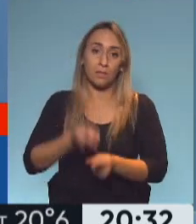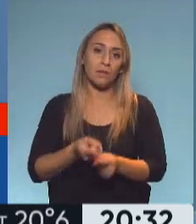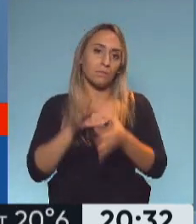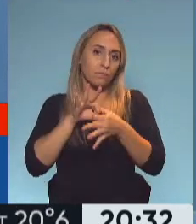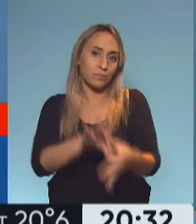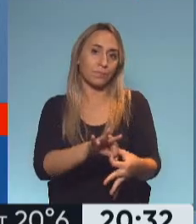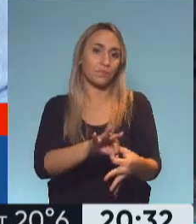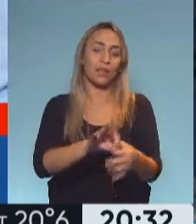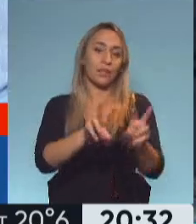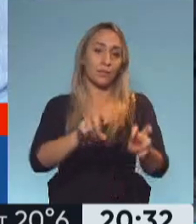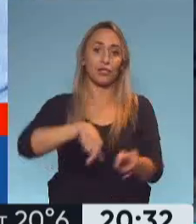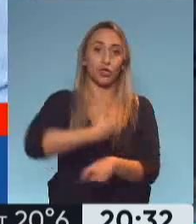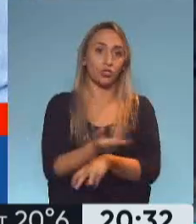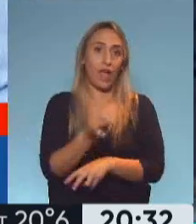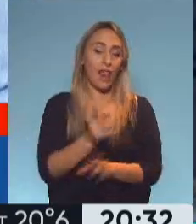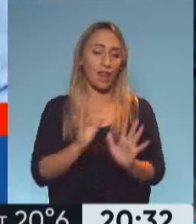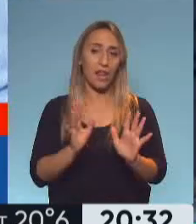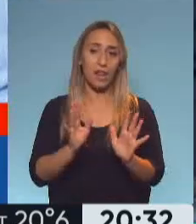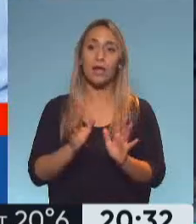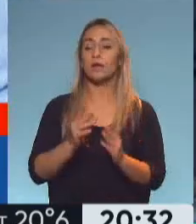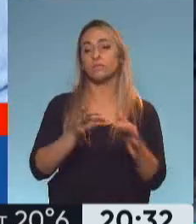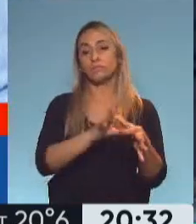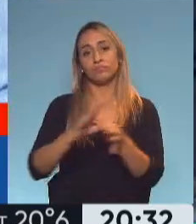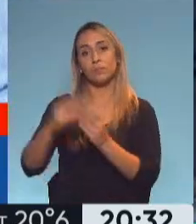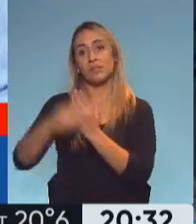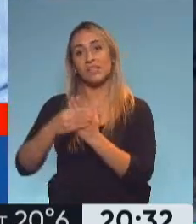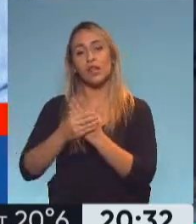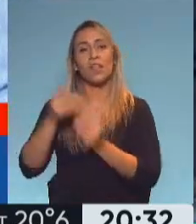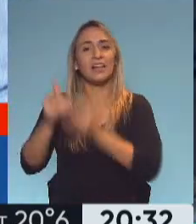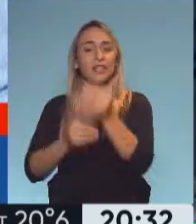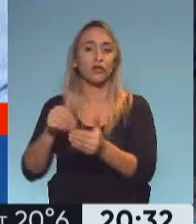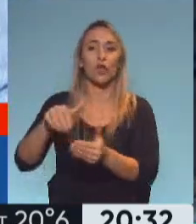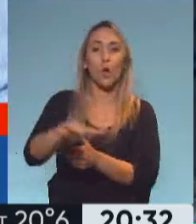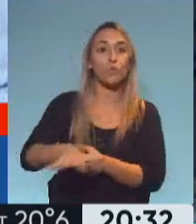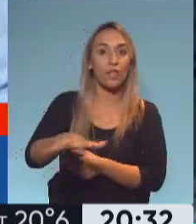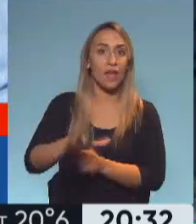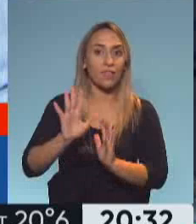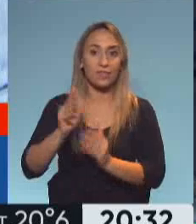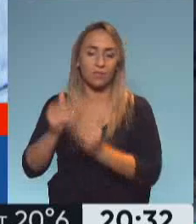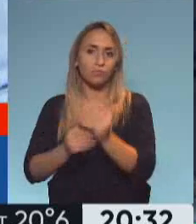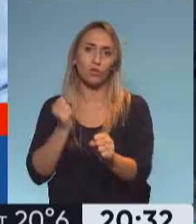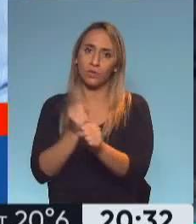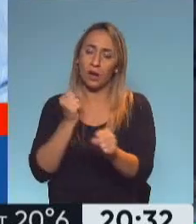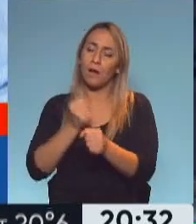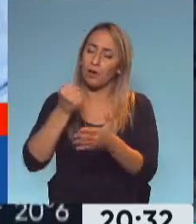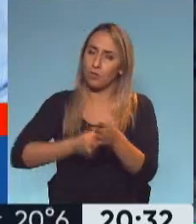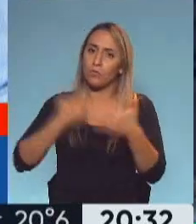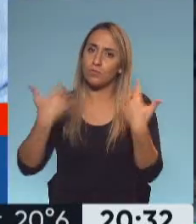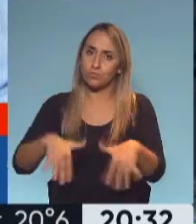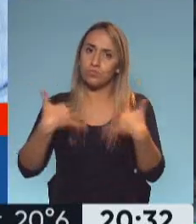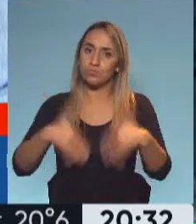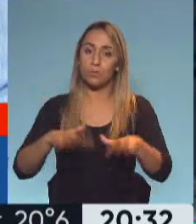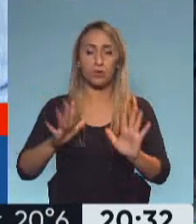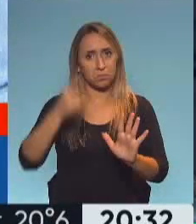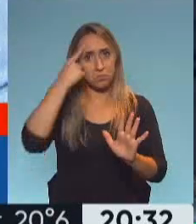obviamente y es lo que estamos haciendo a través de nuestro Ministerio de Desarrollo de la Comunidad bueno, trabajo arduo pero que creemos que si